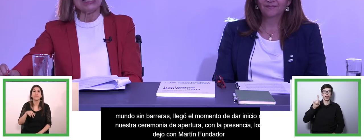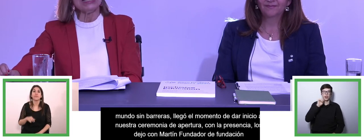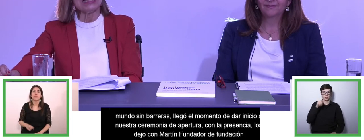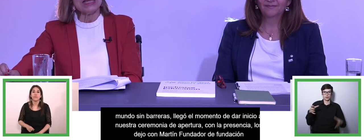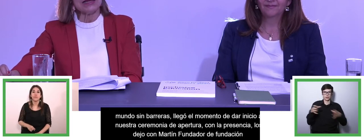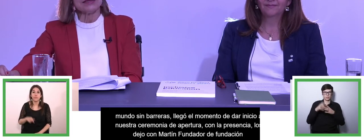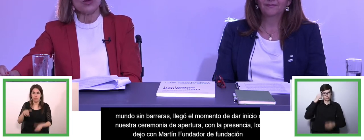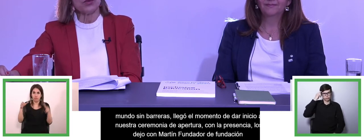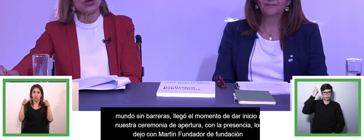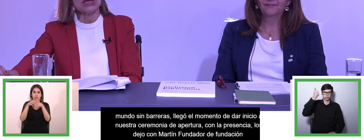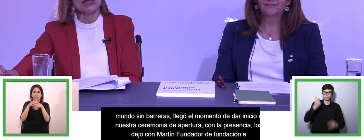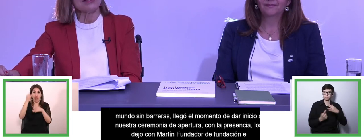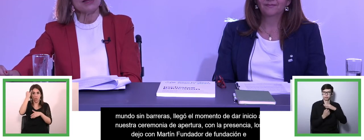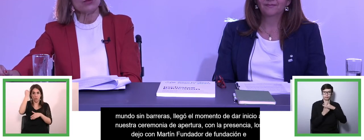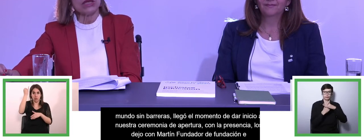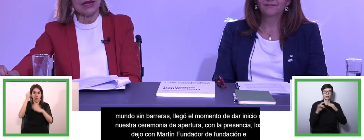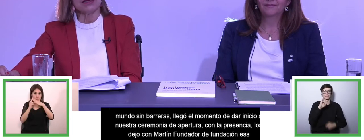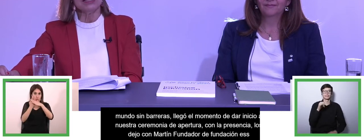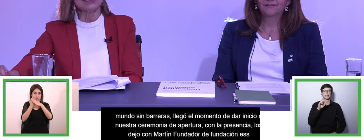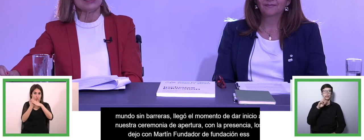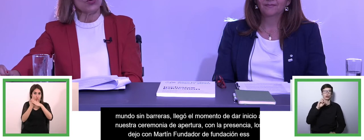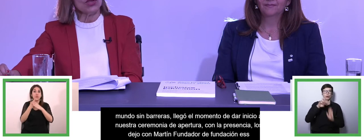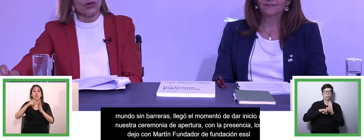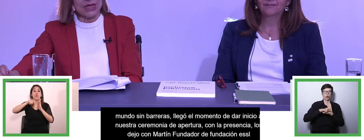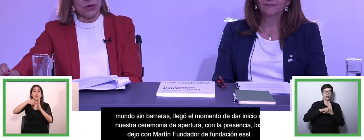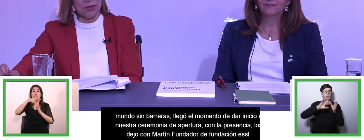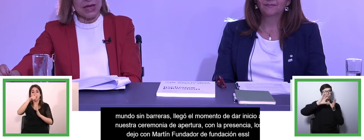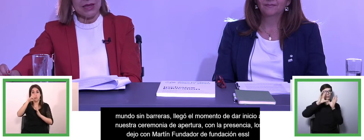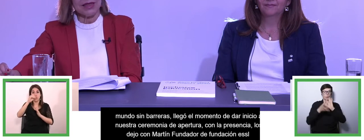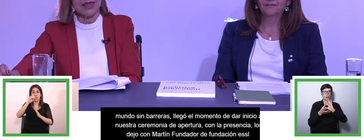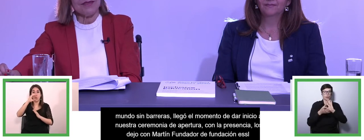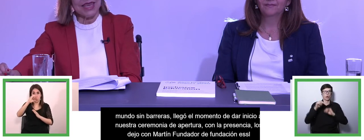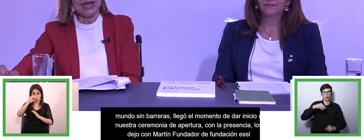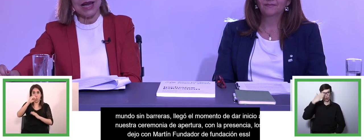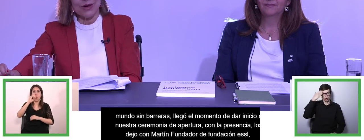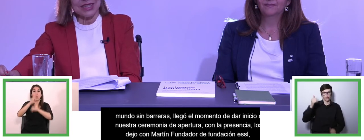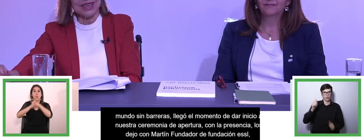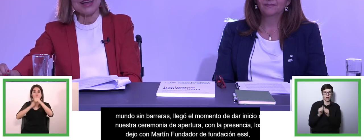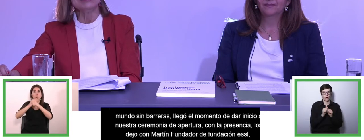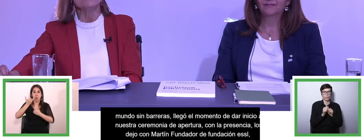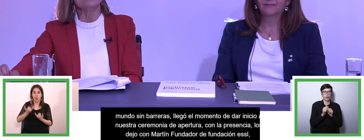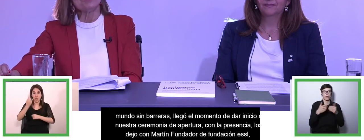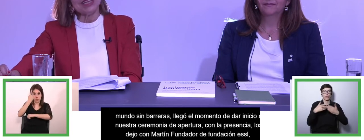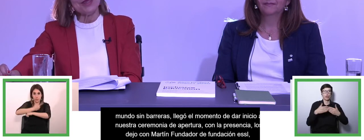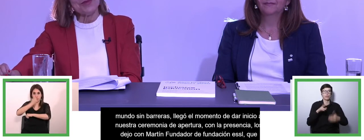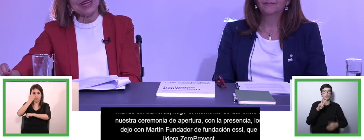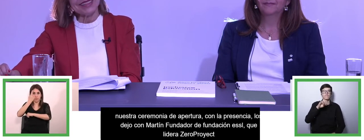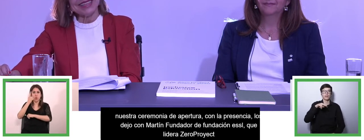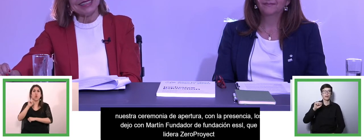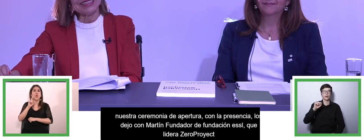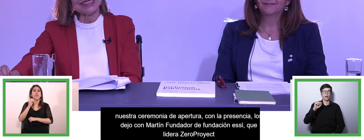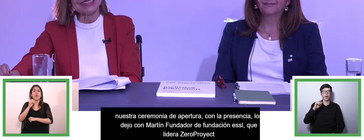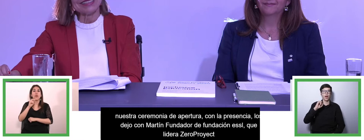y lidera Zero Project a nivel mundial, quien hoy nos acompaña desde Viena, Austria. ¡Bienvenido,